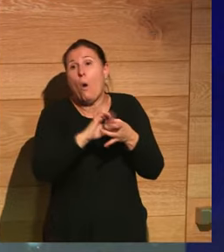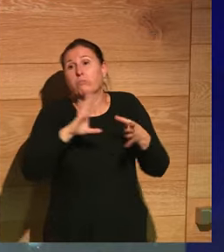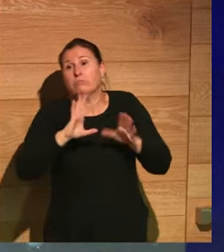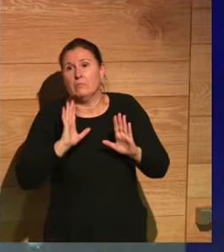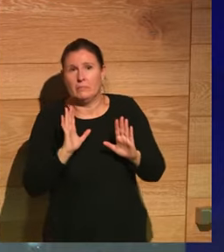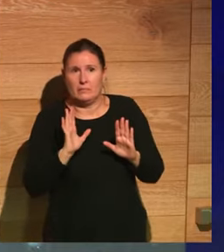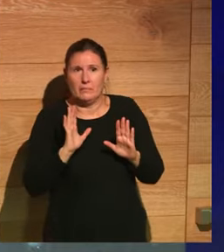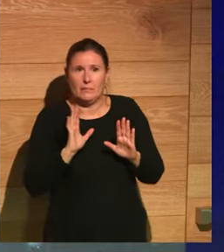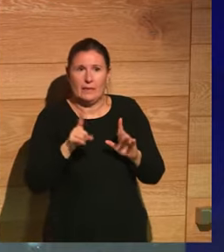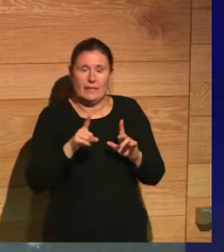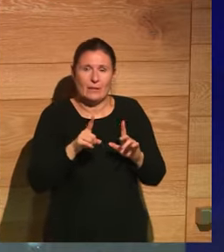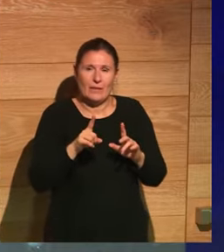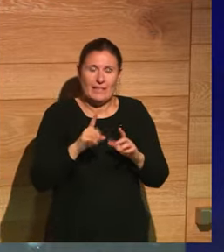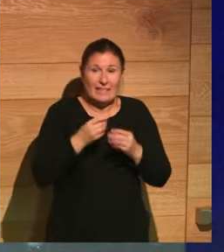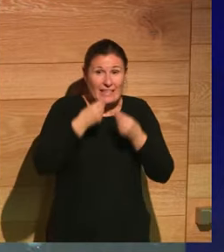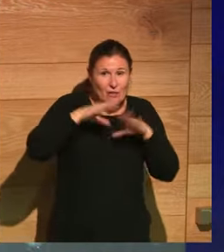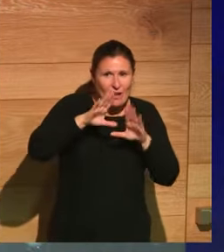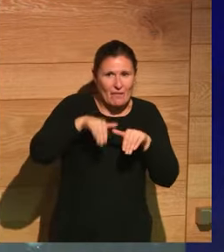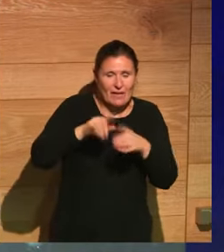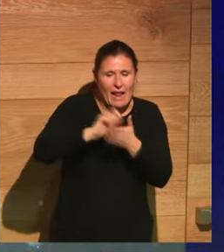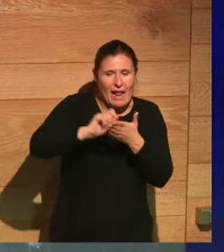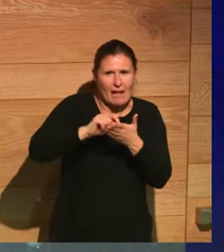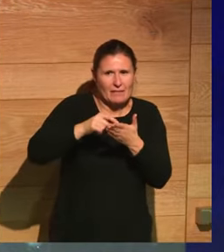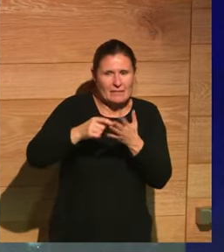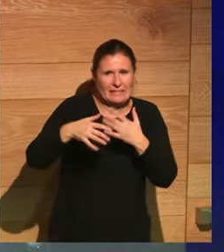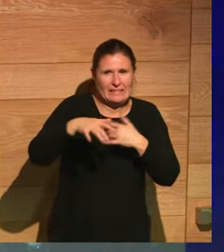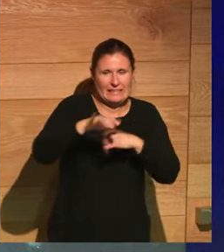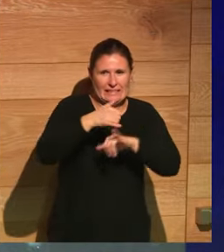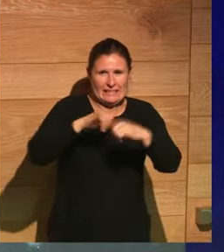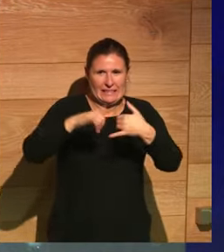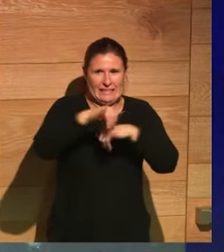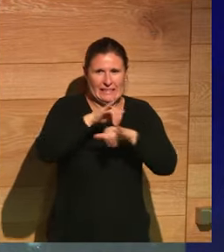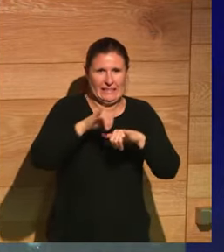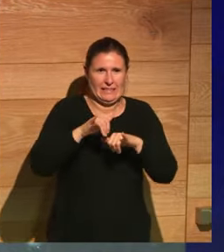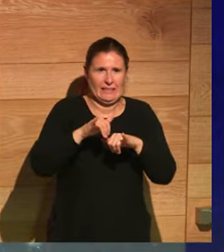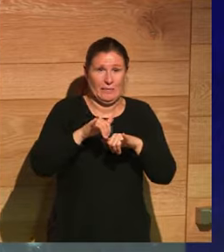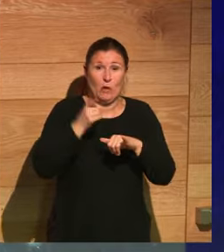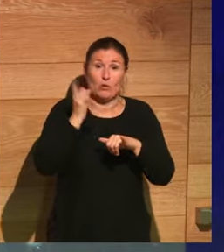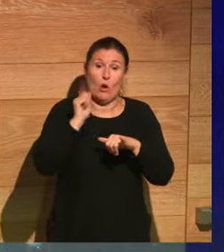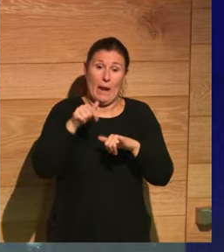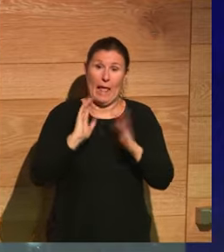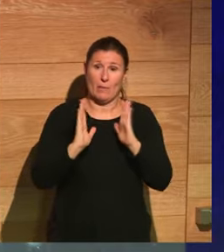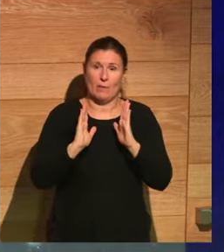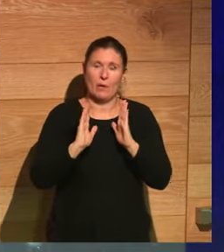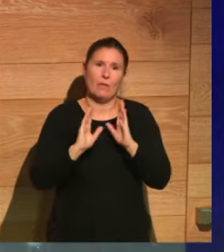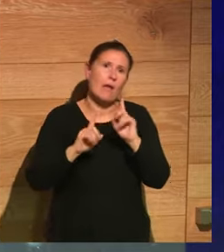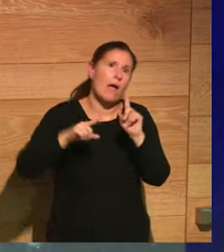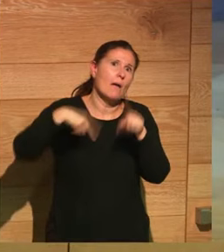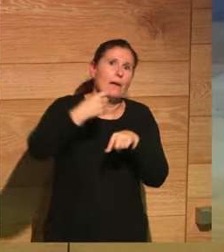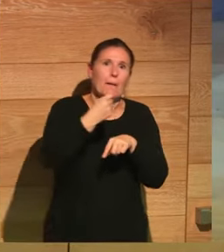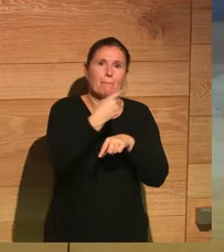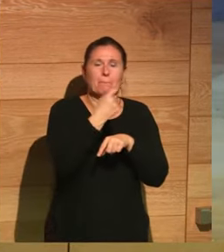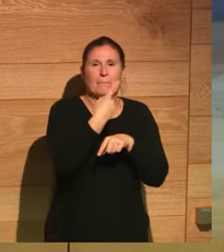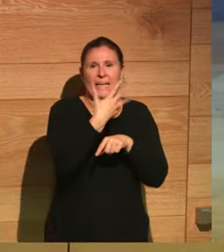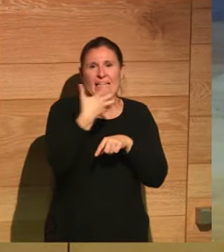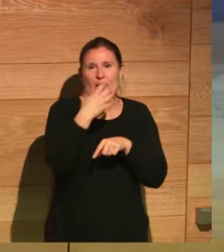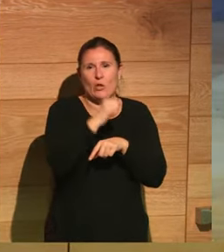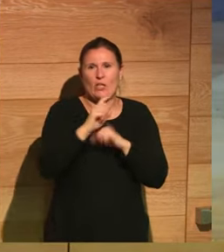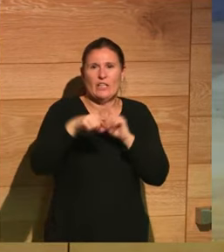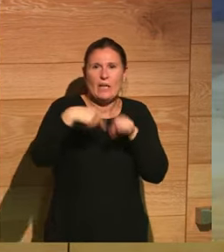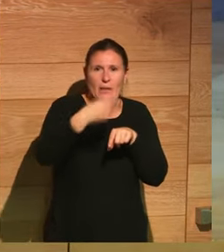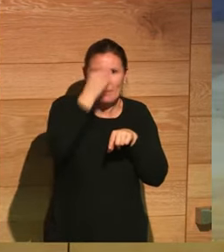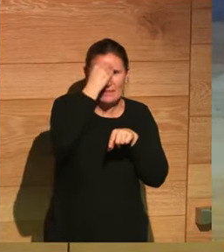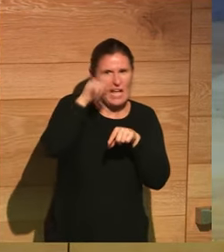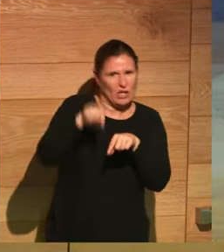de la historia, claro, entiendo yo que si eres un emperador, te vale más bien para el momento presente. Tú no estás pensando que 1.500 años después van a estar leyendo a su etonio y